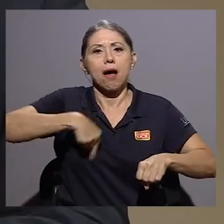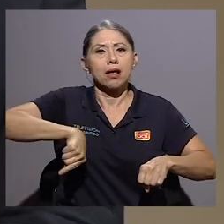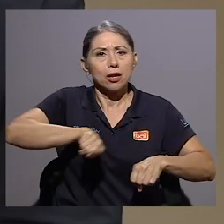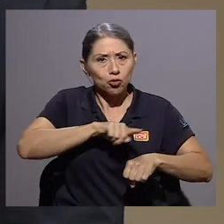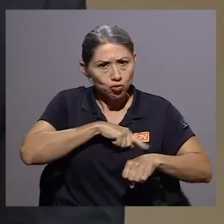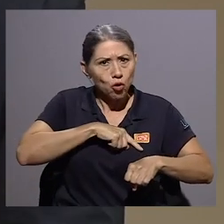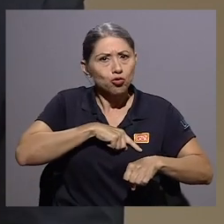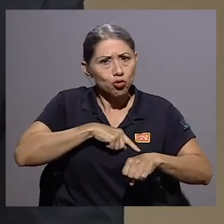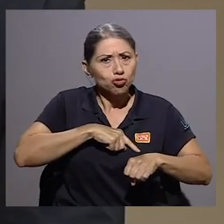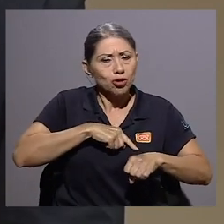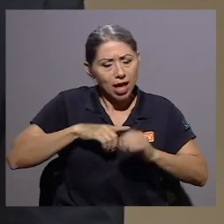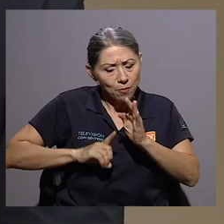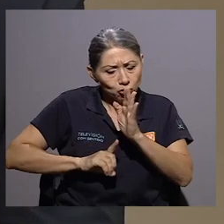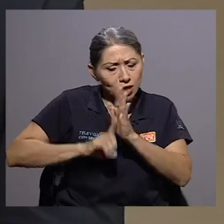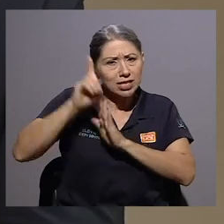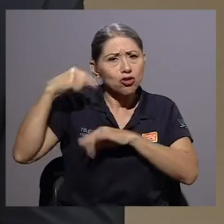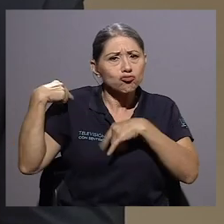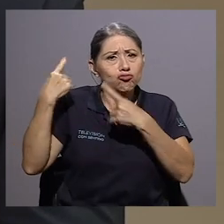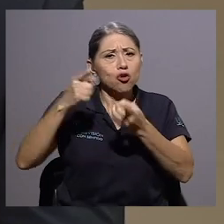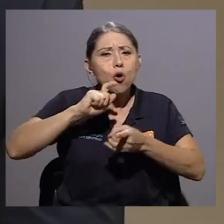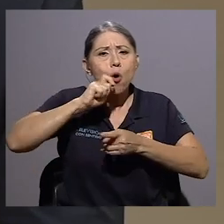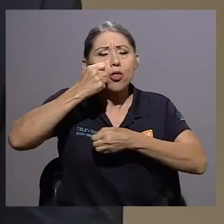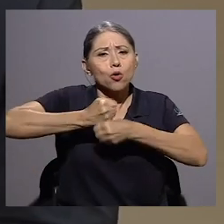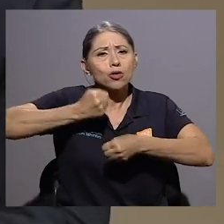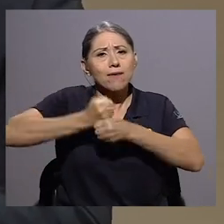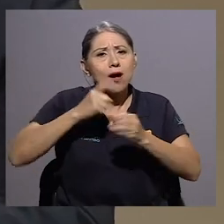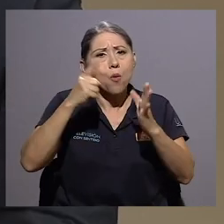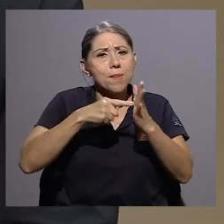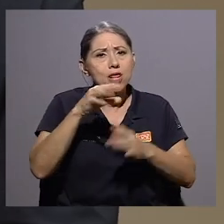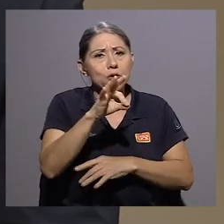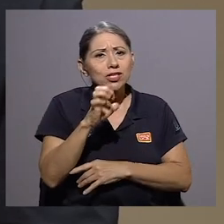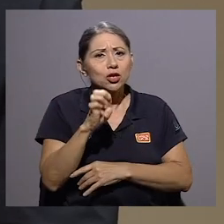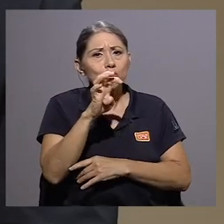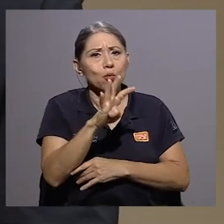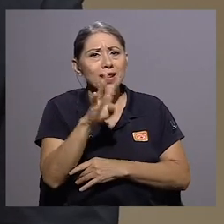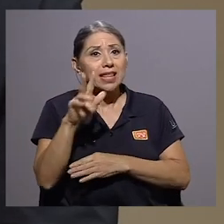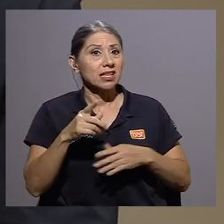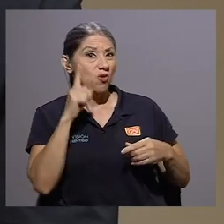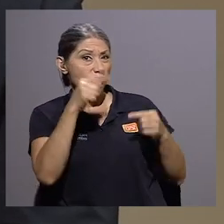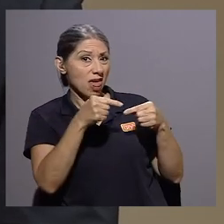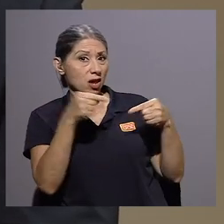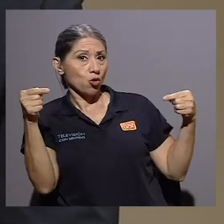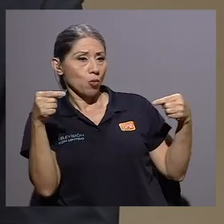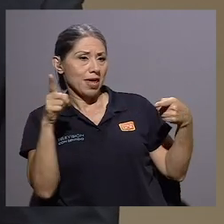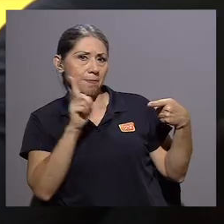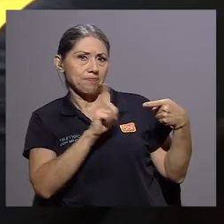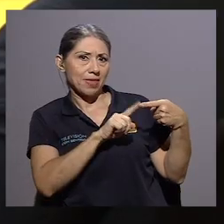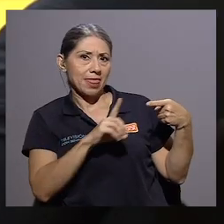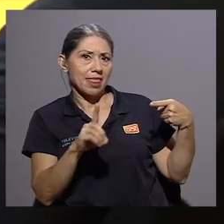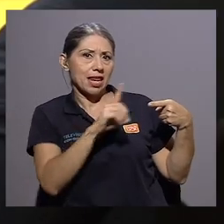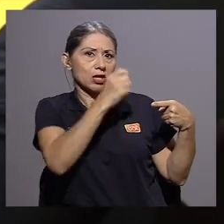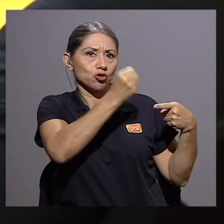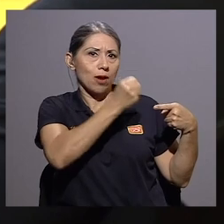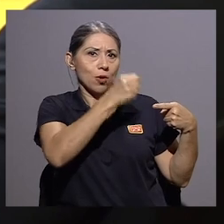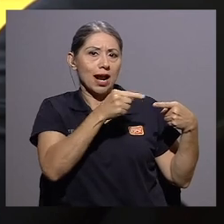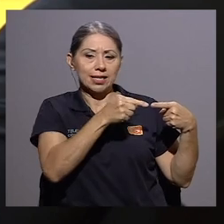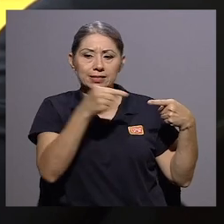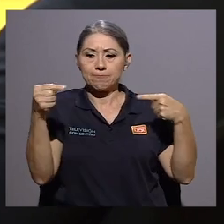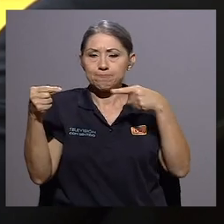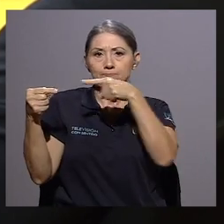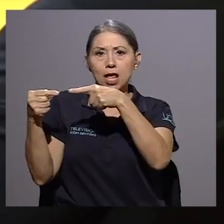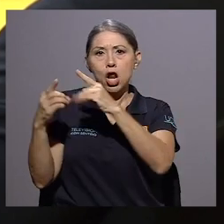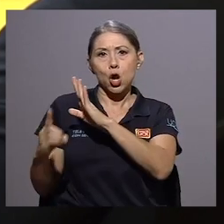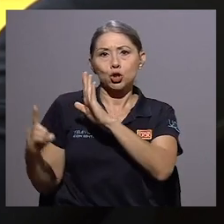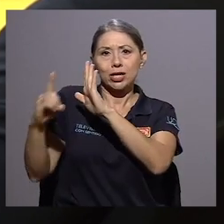que nosotros hemos desarrollado desde nuestro Código de Trabajo de 1943. Estamos en una dicotomía entre los